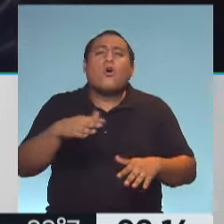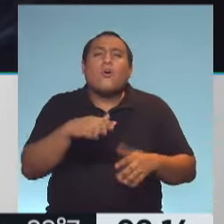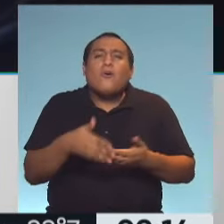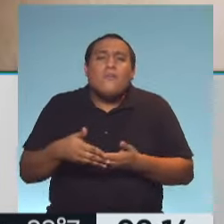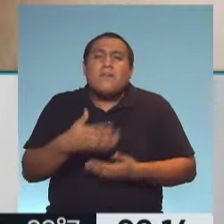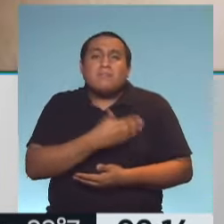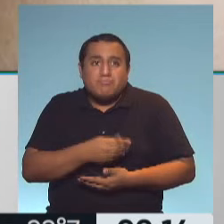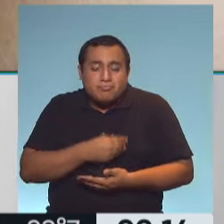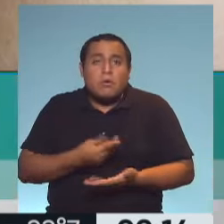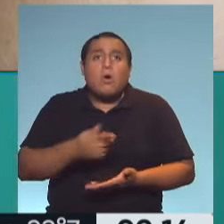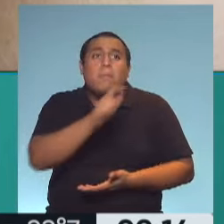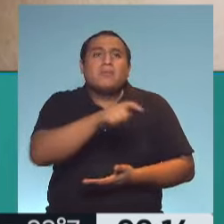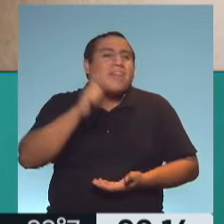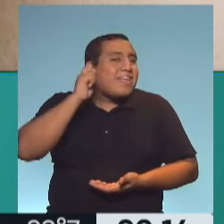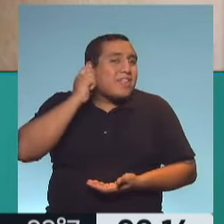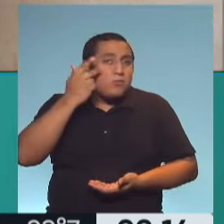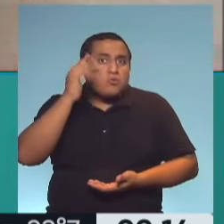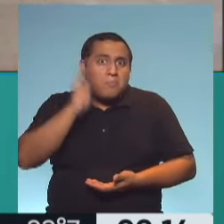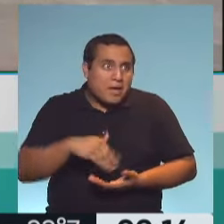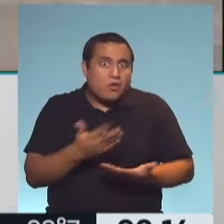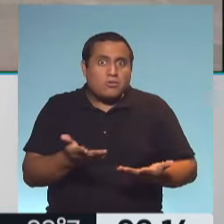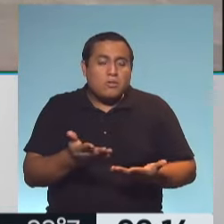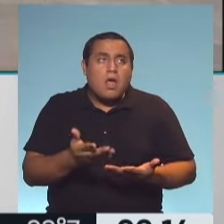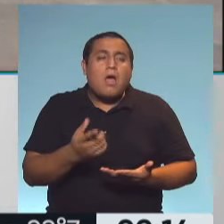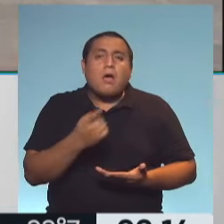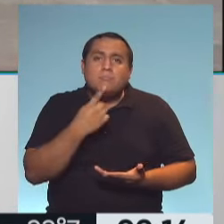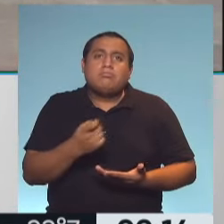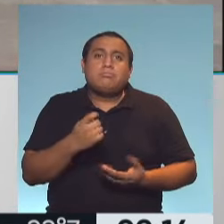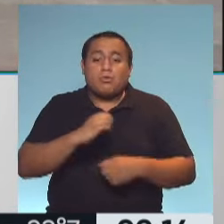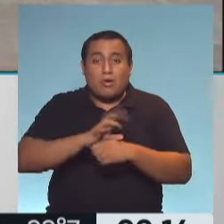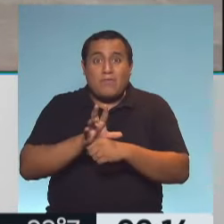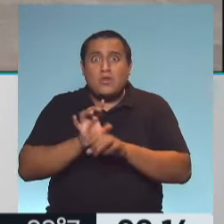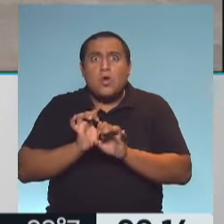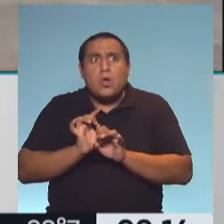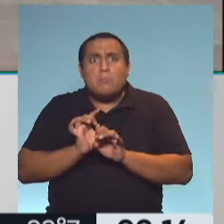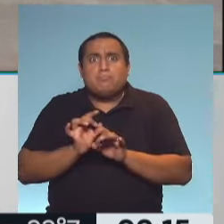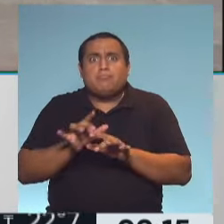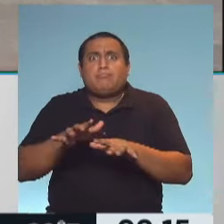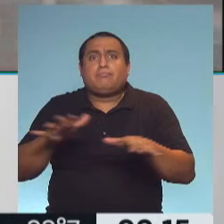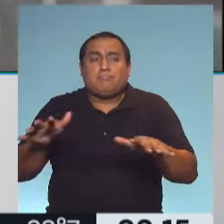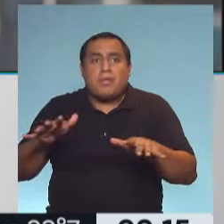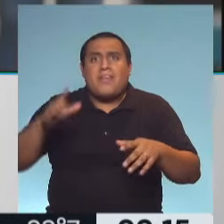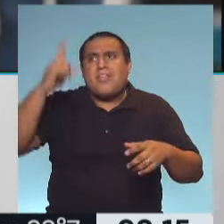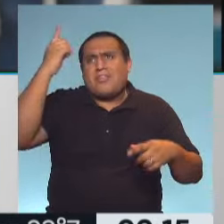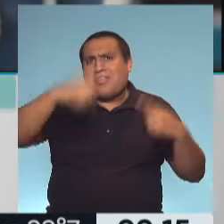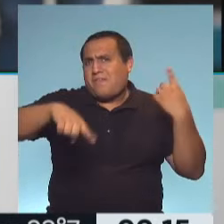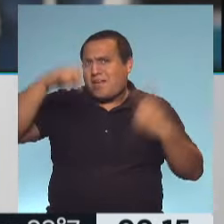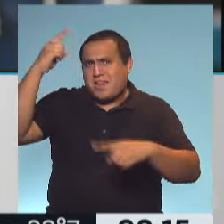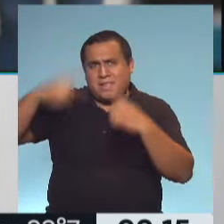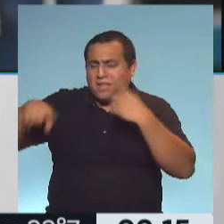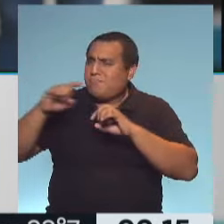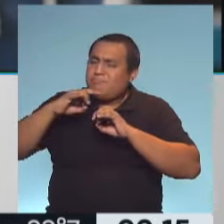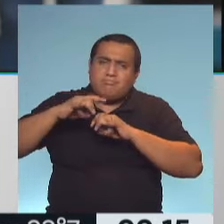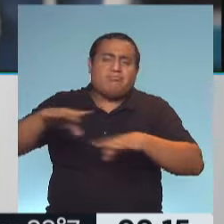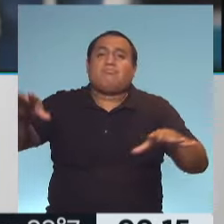18 años. Entonces ya nos damos cuenta que la enfermedad efectivamente está teniendo una gran cantidad de variaciones y también este es un factor